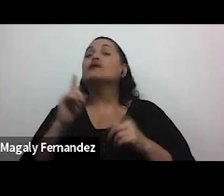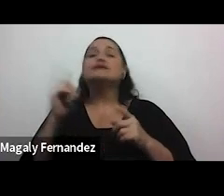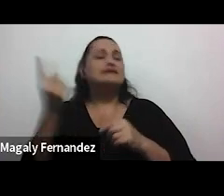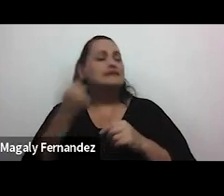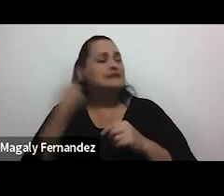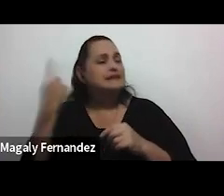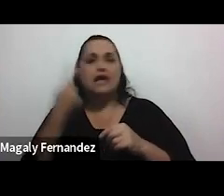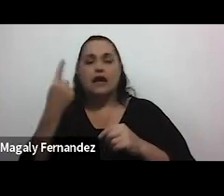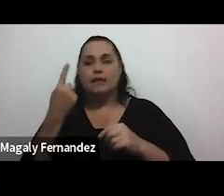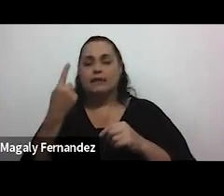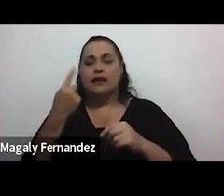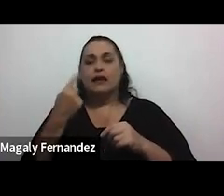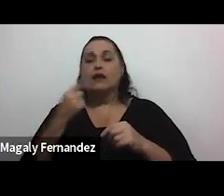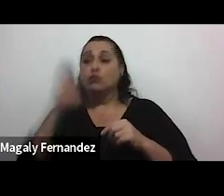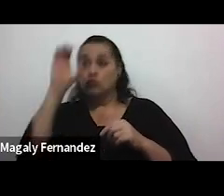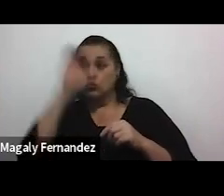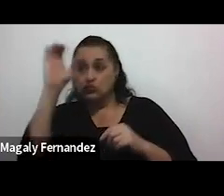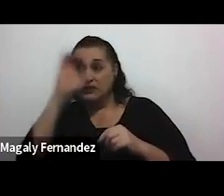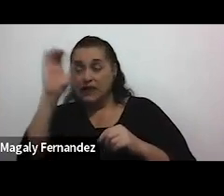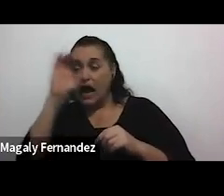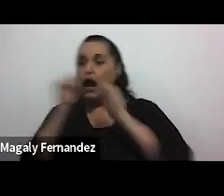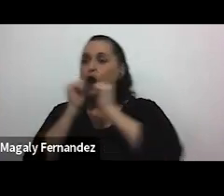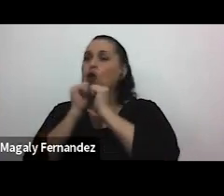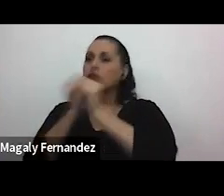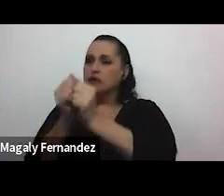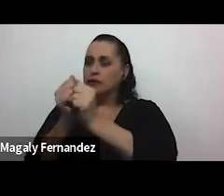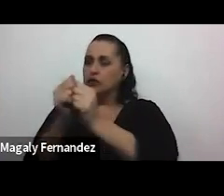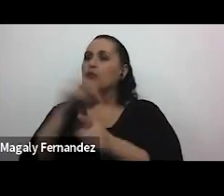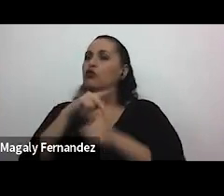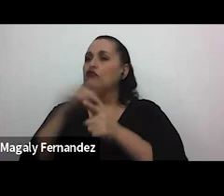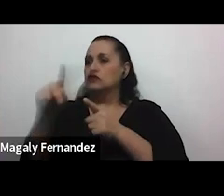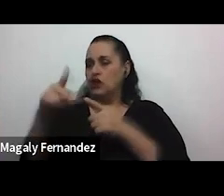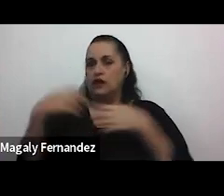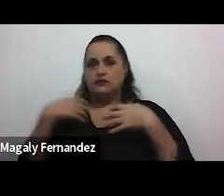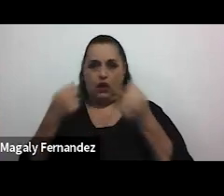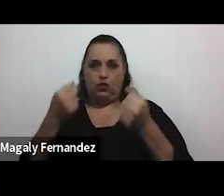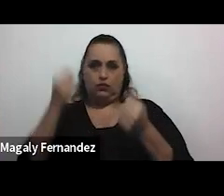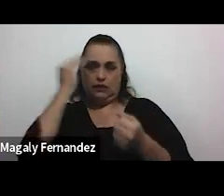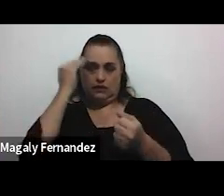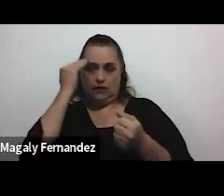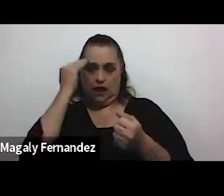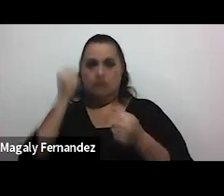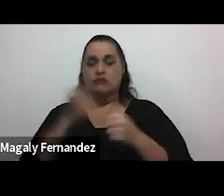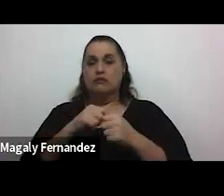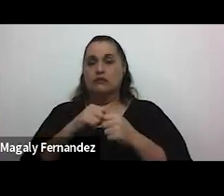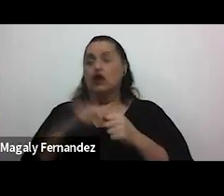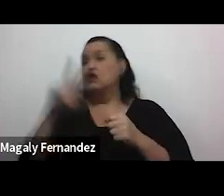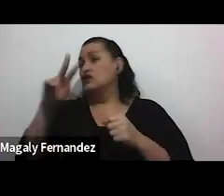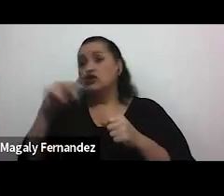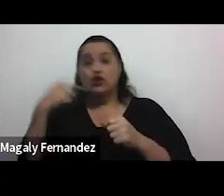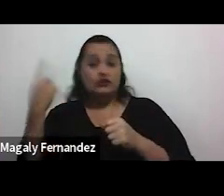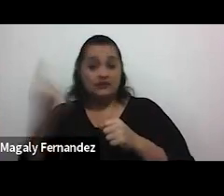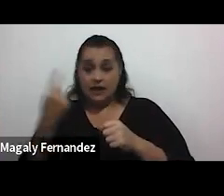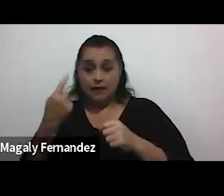recurrir al acompañamiento de algún profesional en la salud mental ¿por qué? porque no siempre tenemos